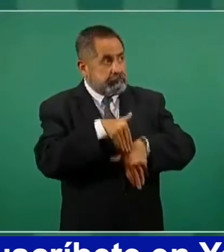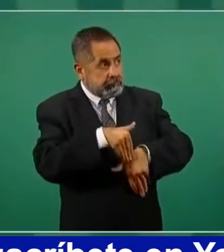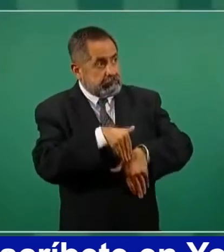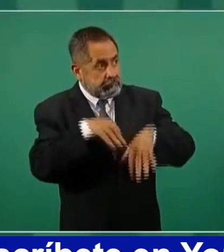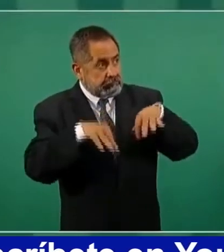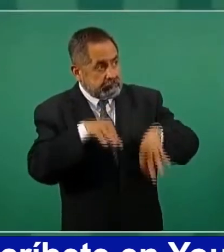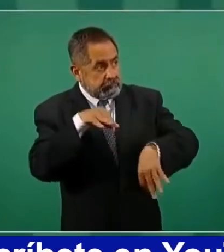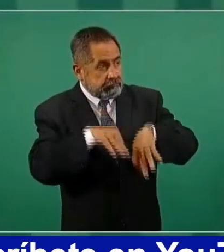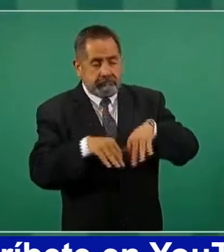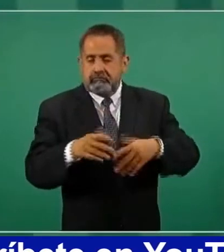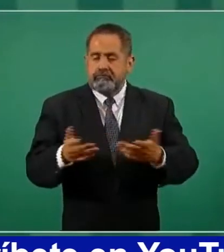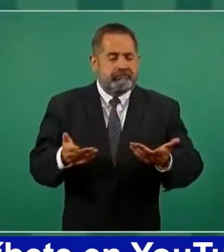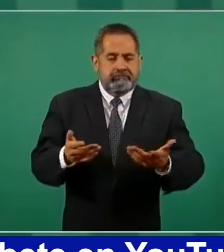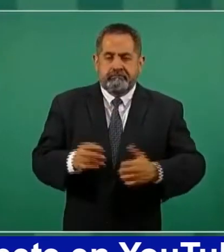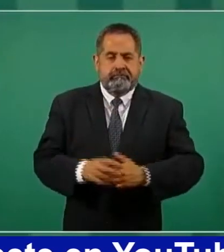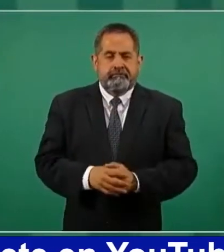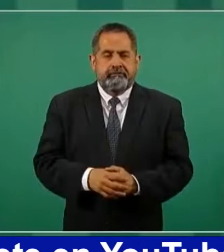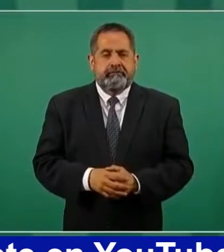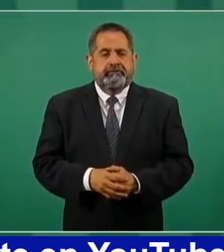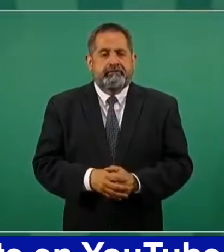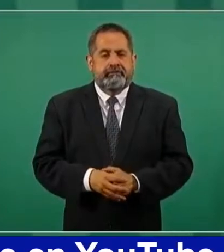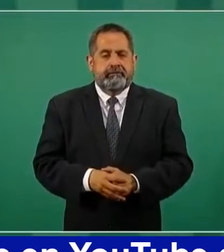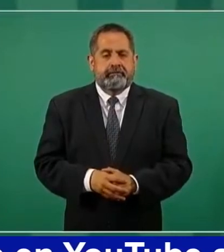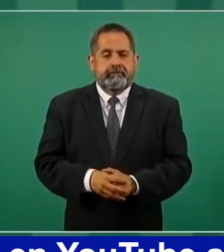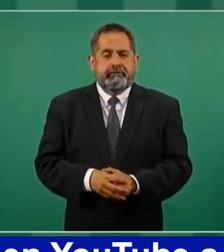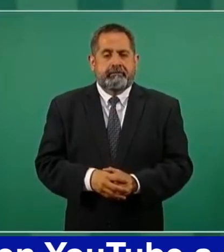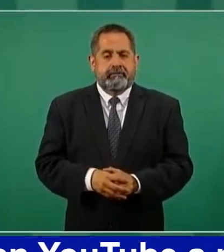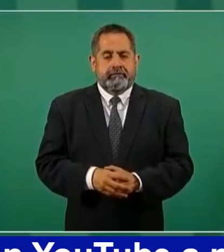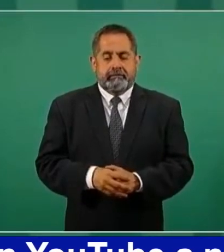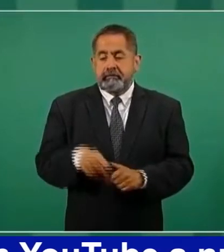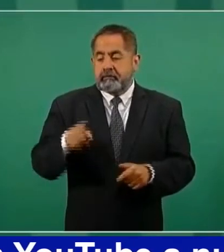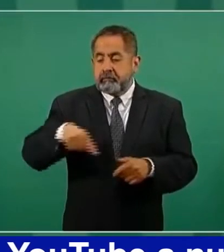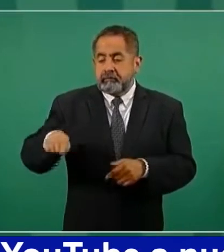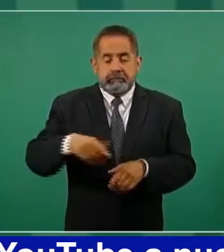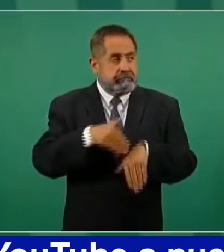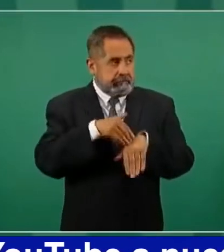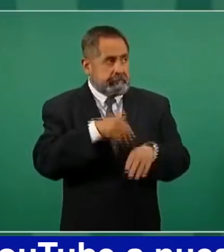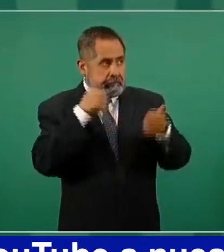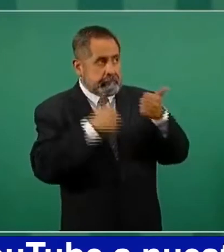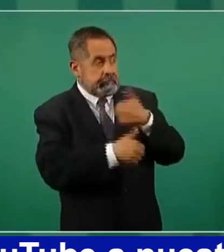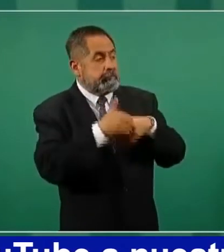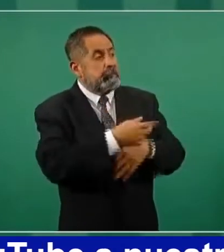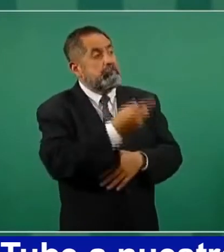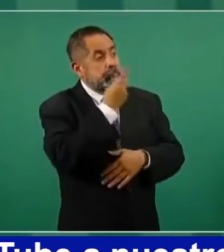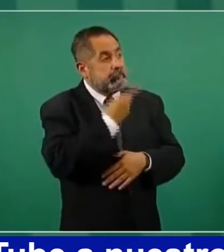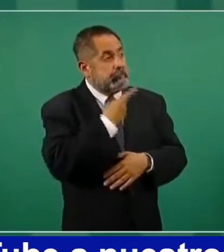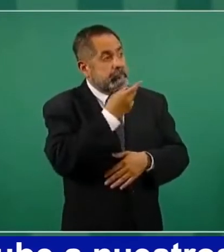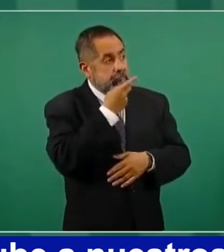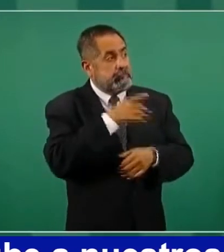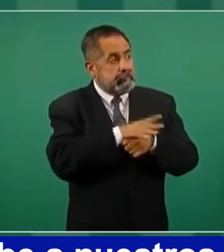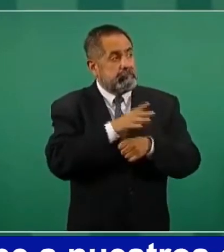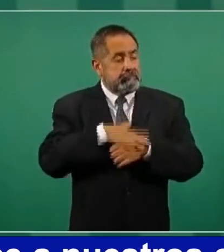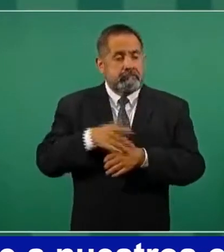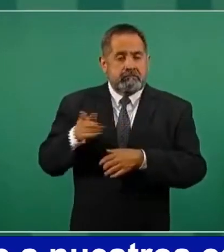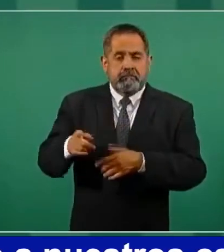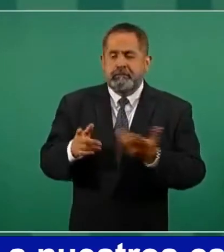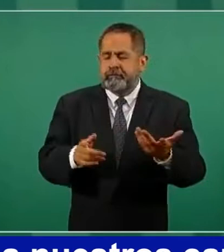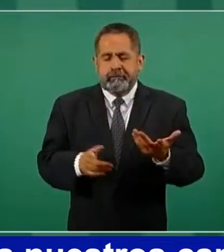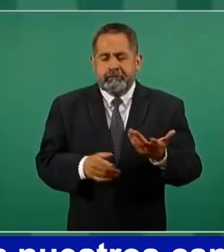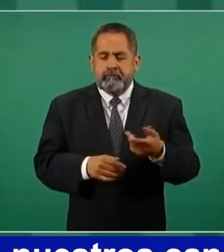va a estar al servicio de quien lo impuso.